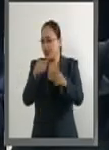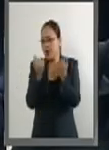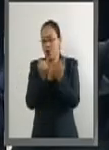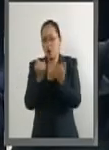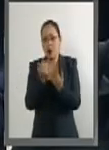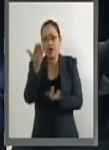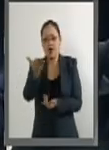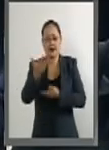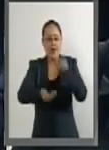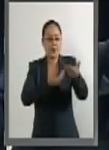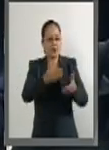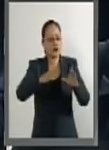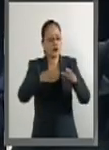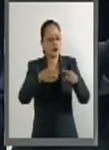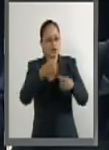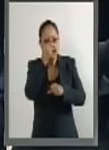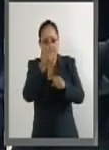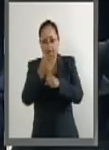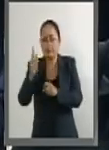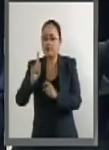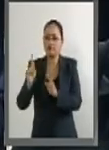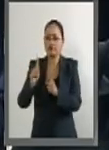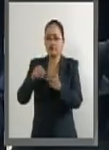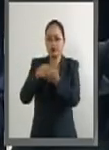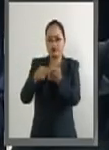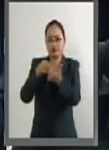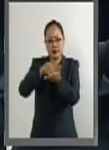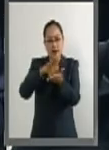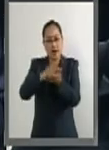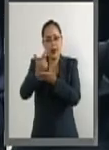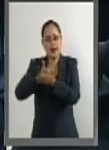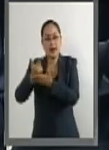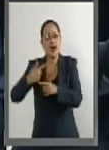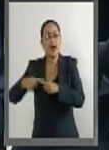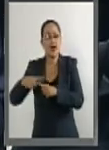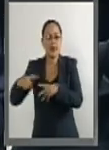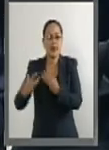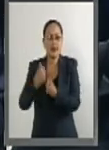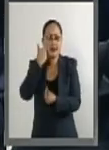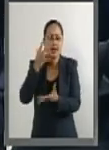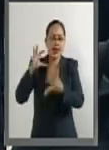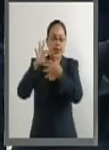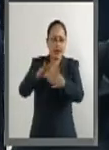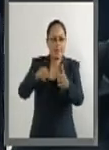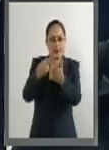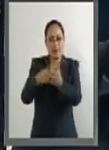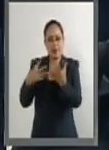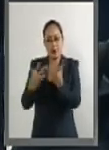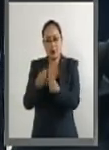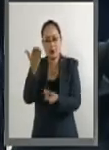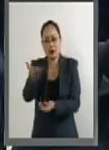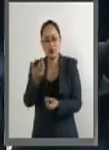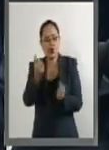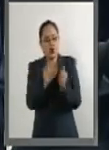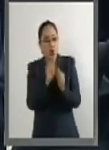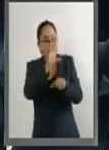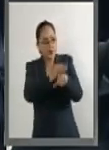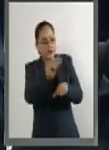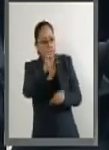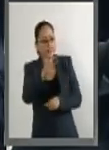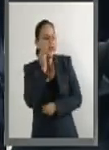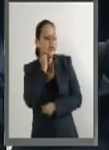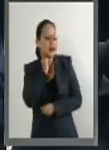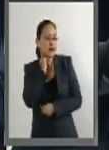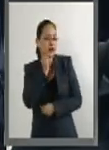solicito a servicios parlamentarios tomen nota de los senadores que han expresado su intención de adherirse con la anuencia de la senadora